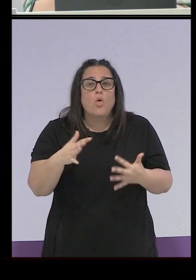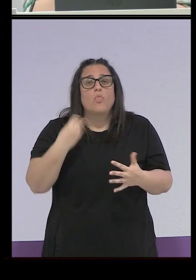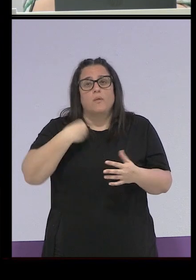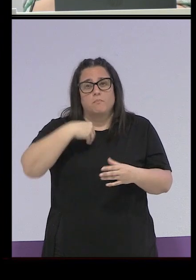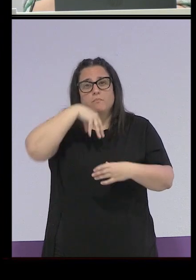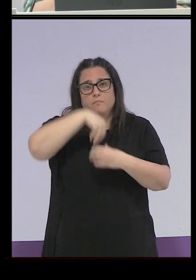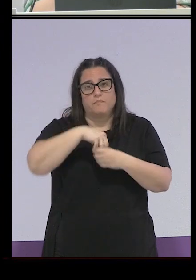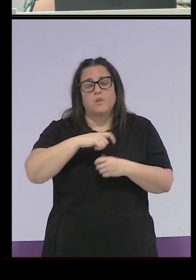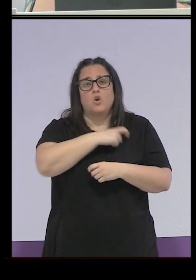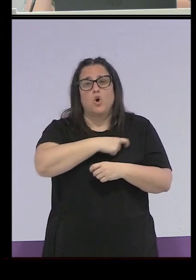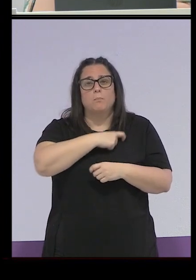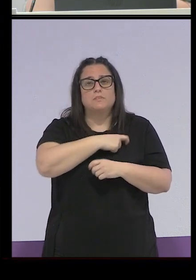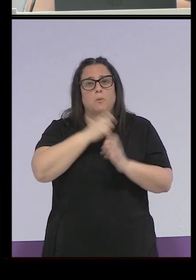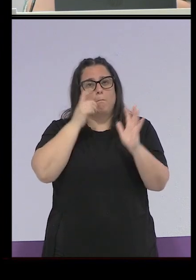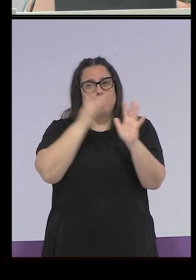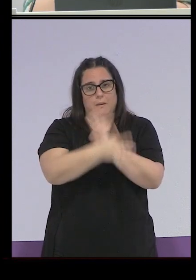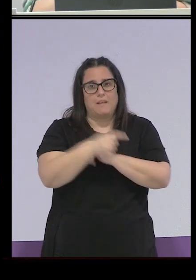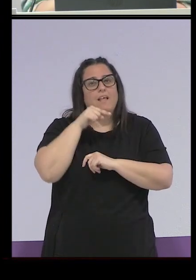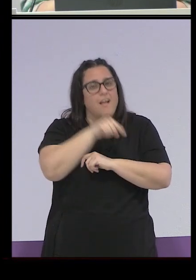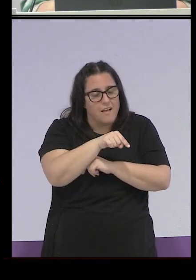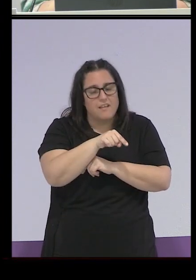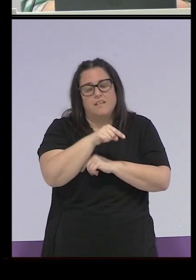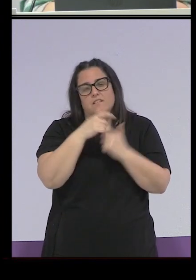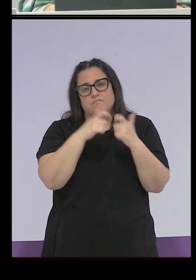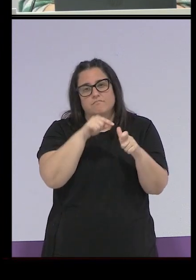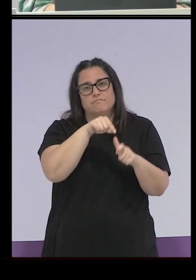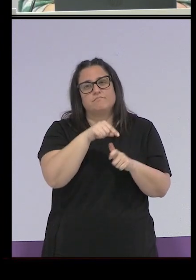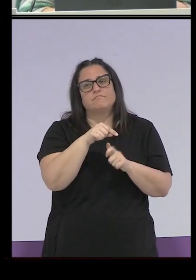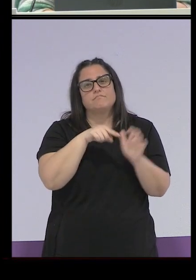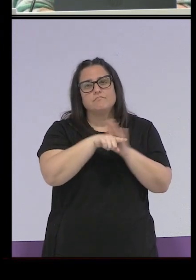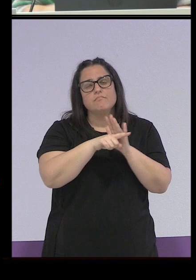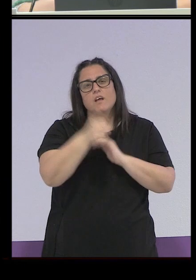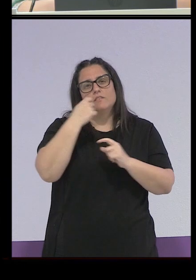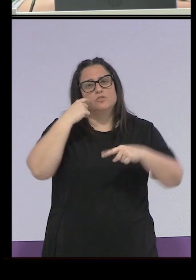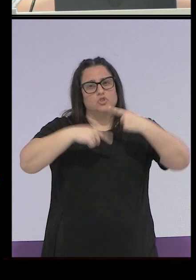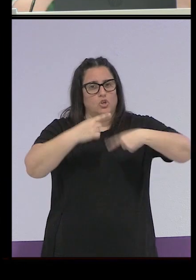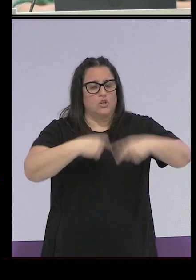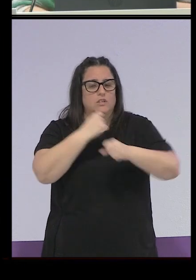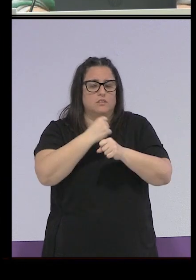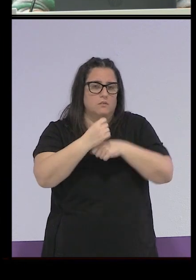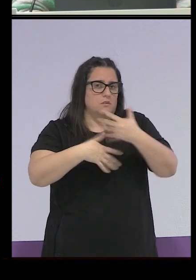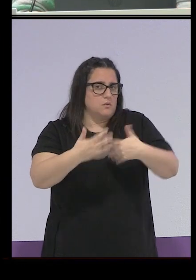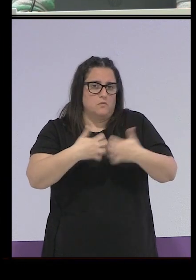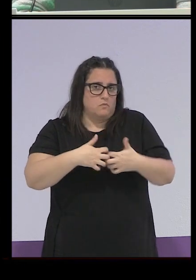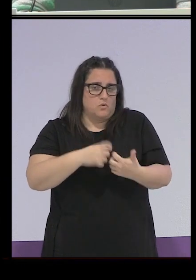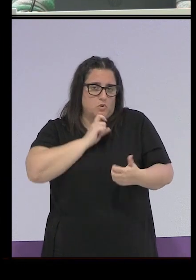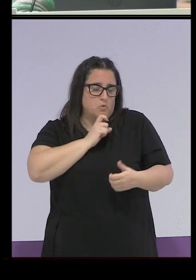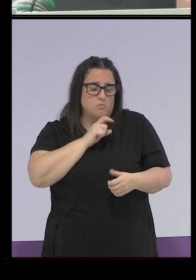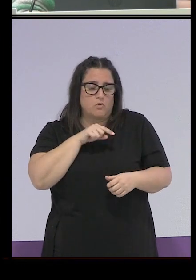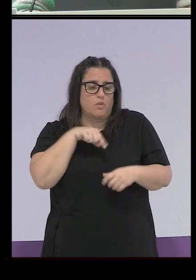en lo que se llamaba la comisión permanente. Era ahí donde sí que se gestionaba un poco más el día a día. Y a partir de ahí, pues tenían diferentes